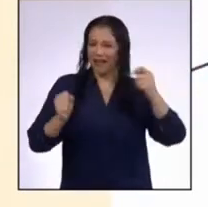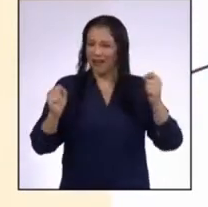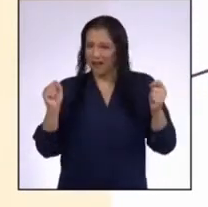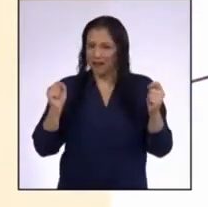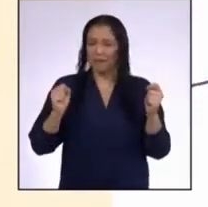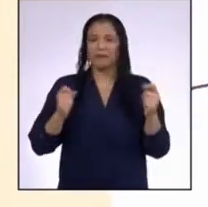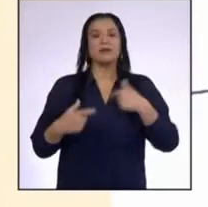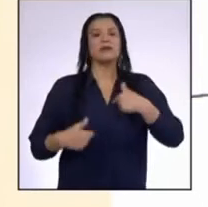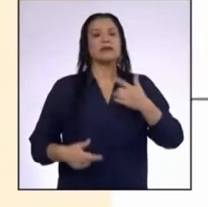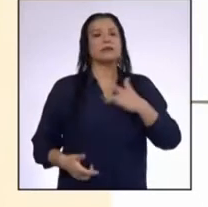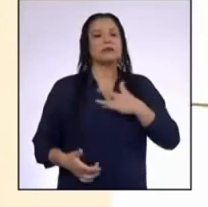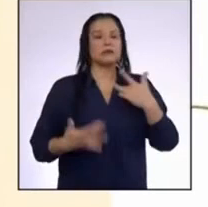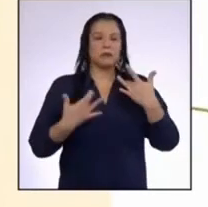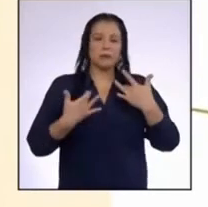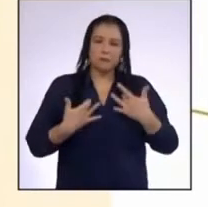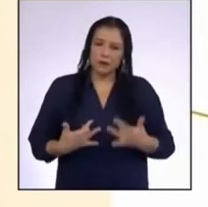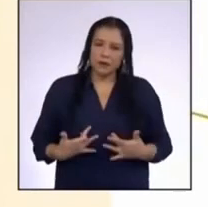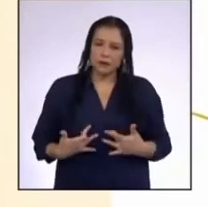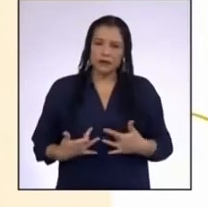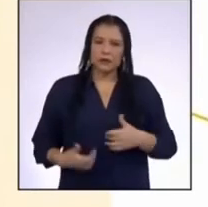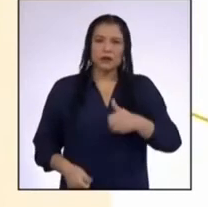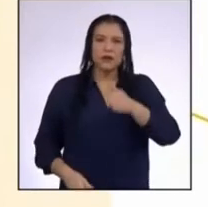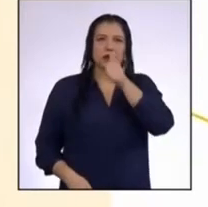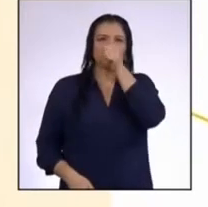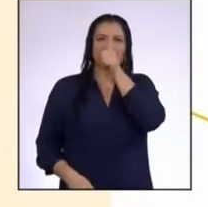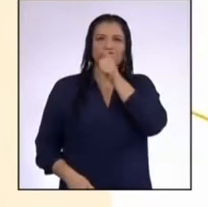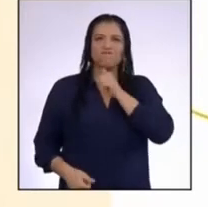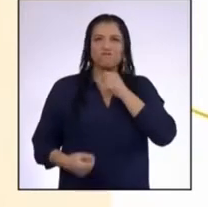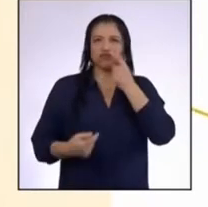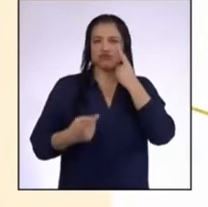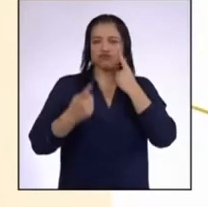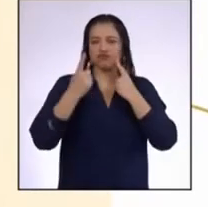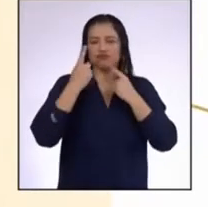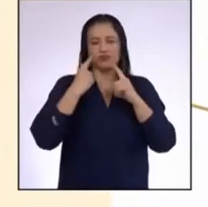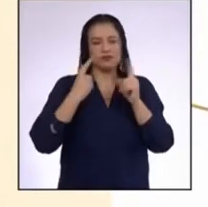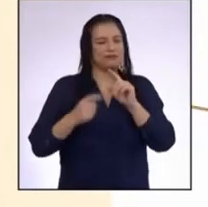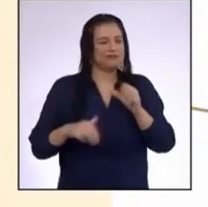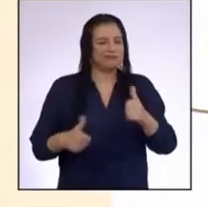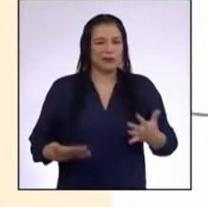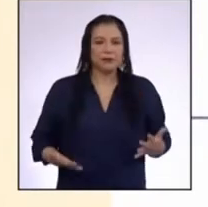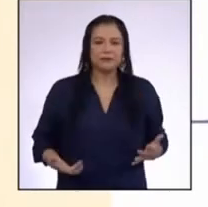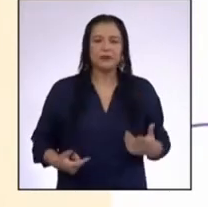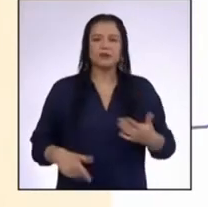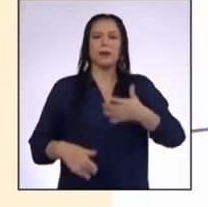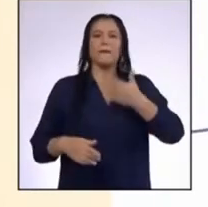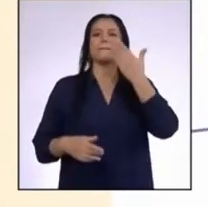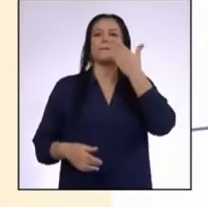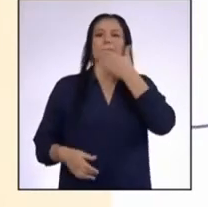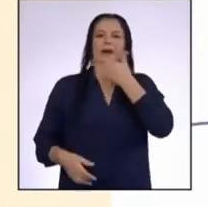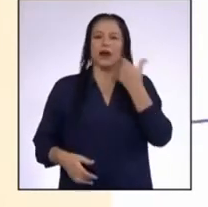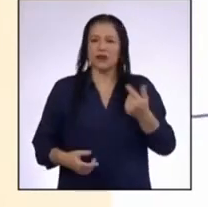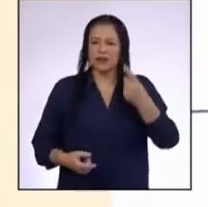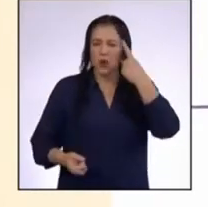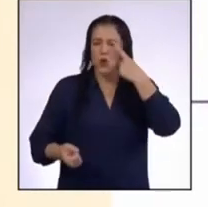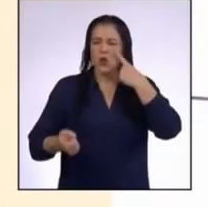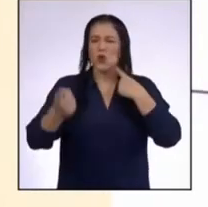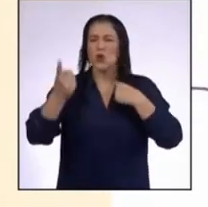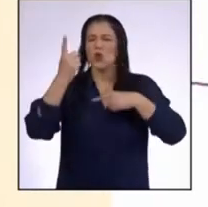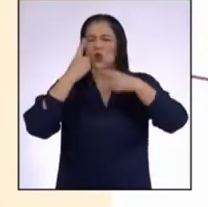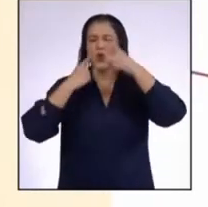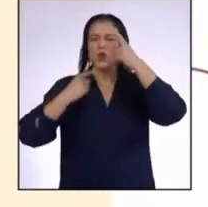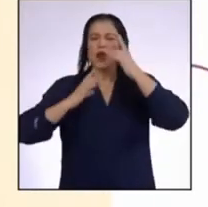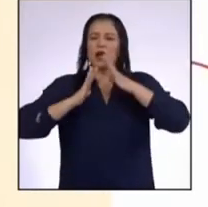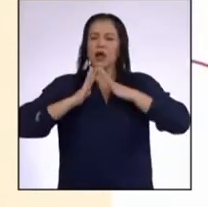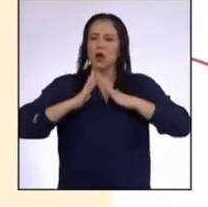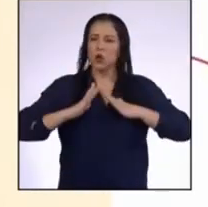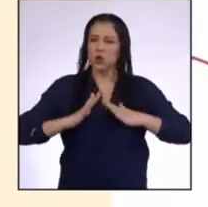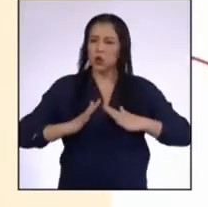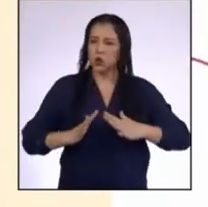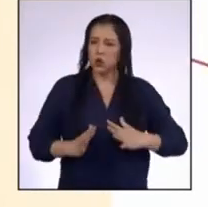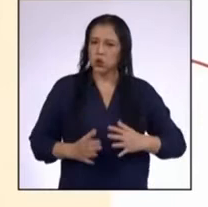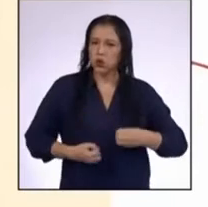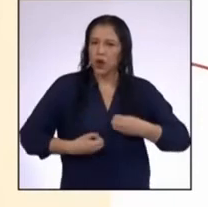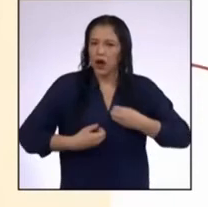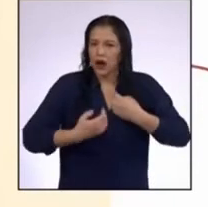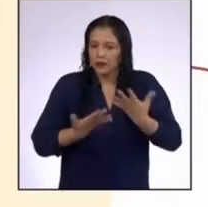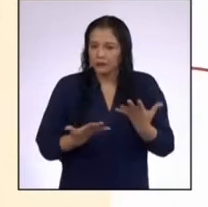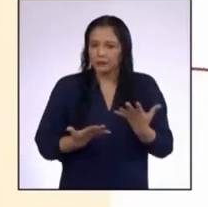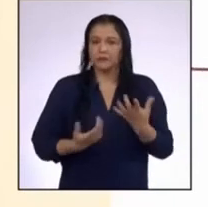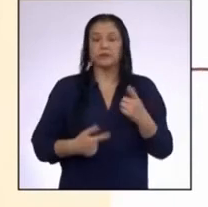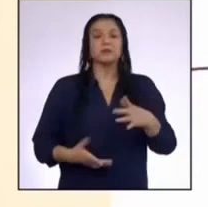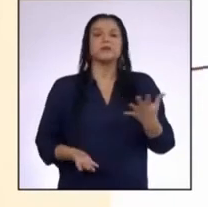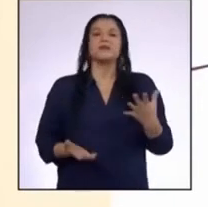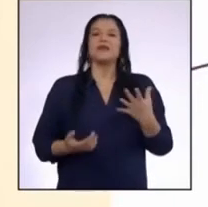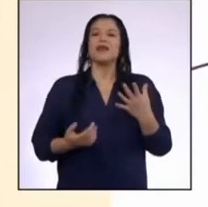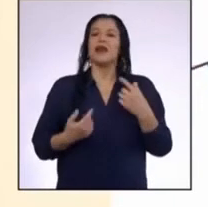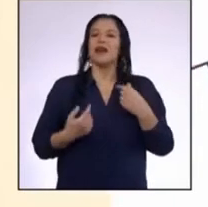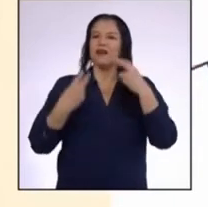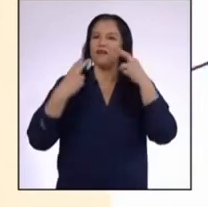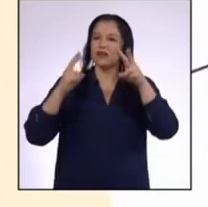bueno, si estoy triste Aguantarme las lágrimas no es bueno Así que es mejor llorar porque te permite soltar lo que sientes En fin, he